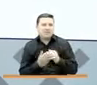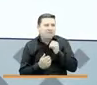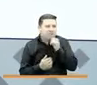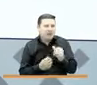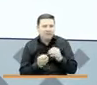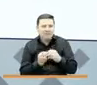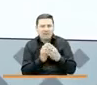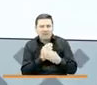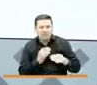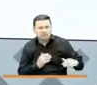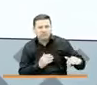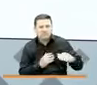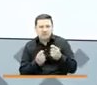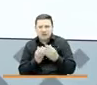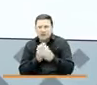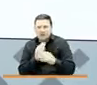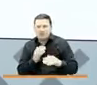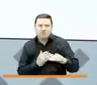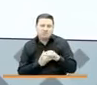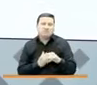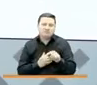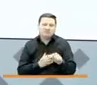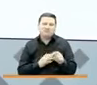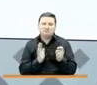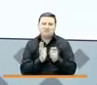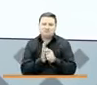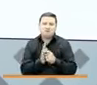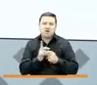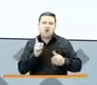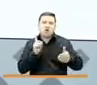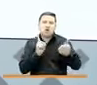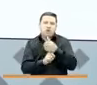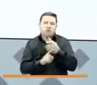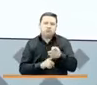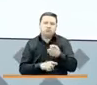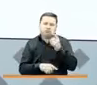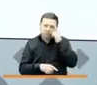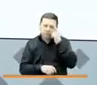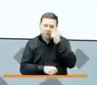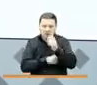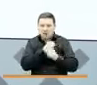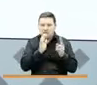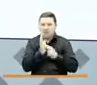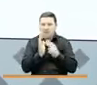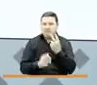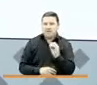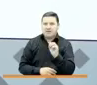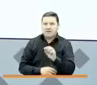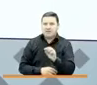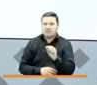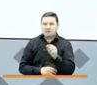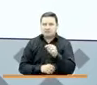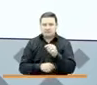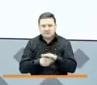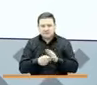más pobres monetarias. Y eso también lo logramos durante el año 2020 con esta pandemia, llegándole a un